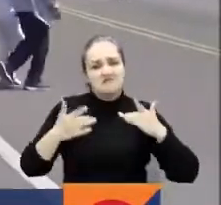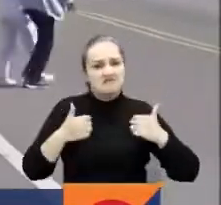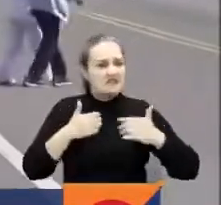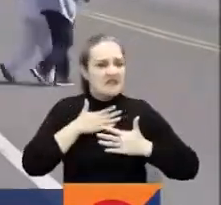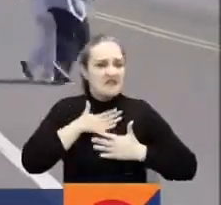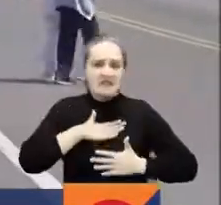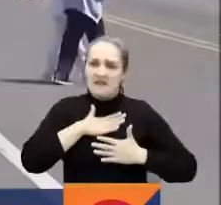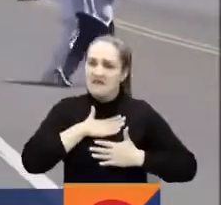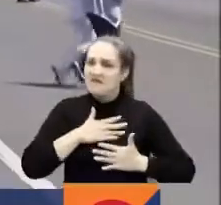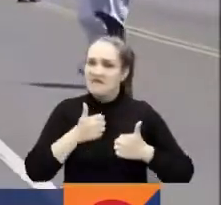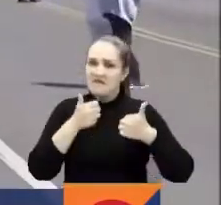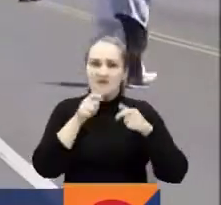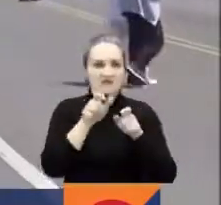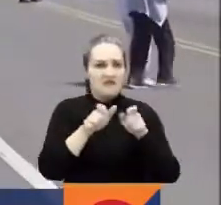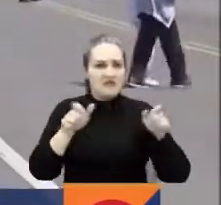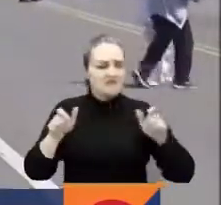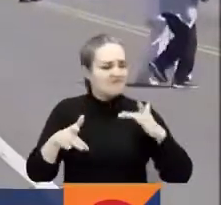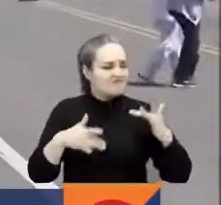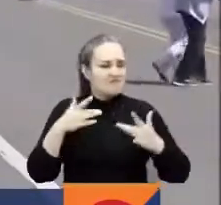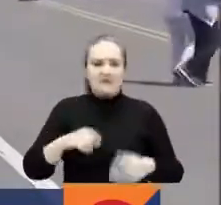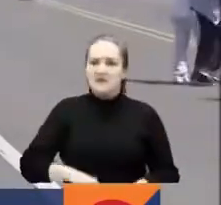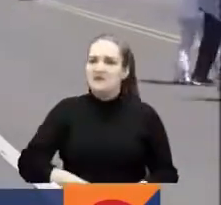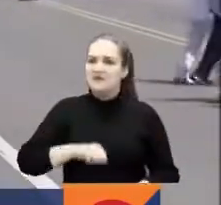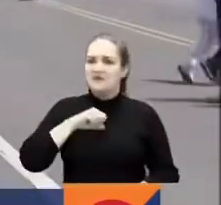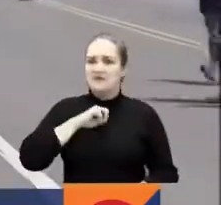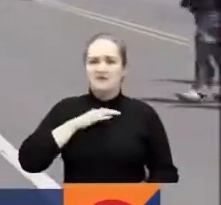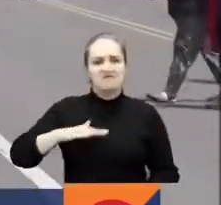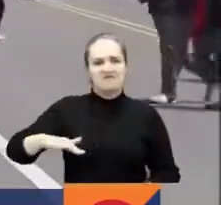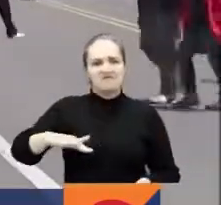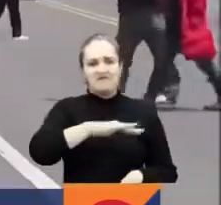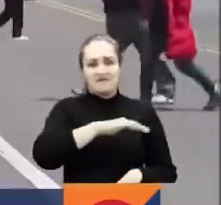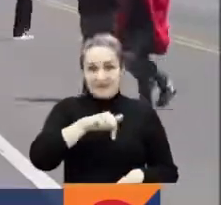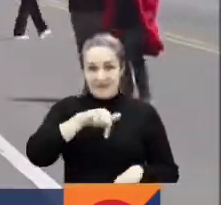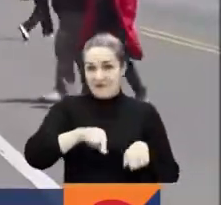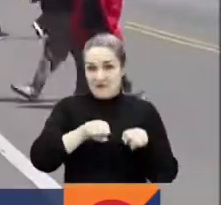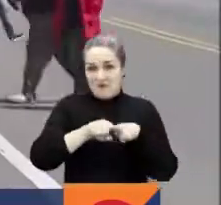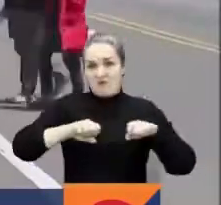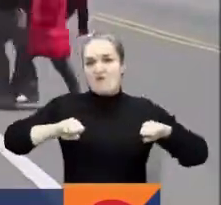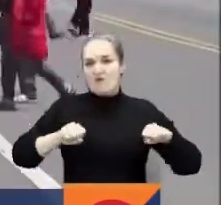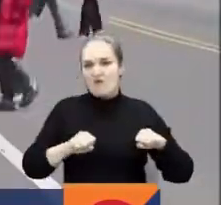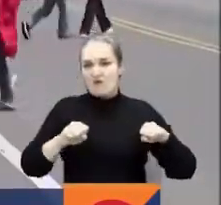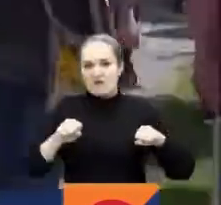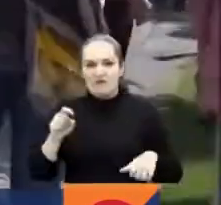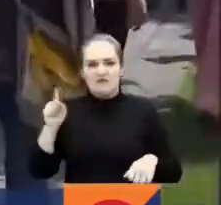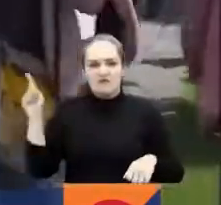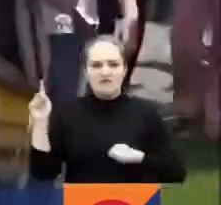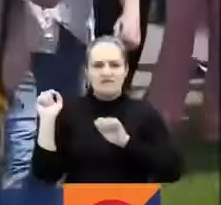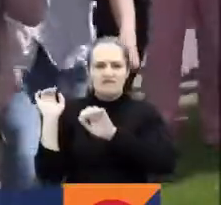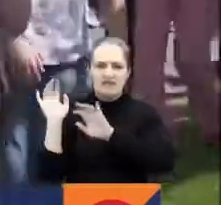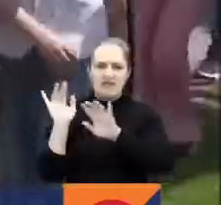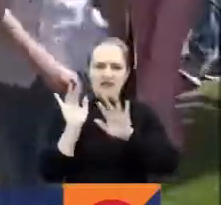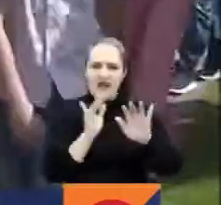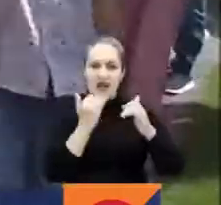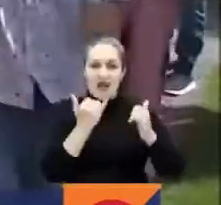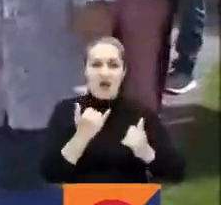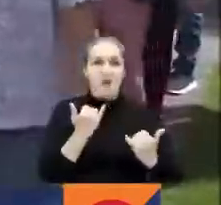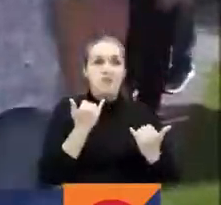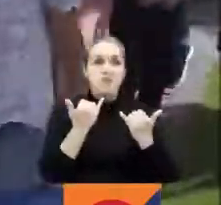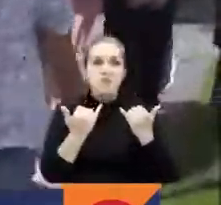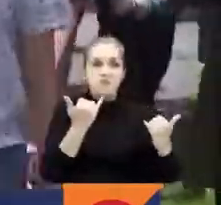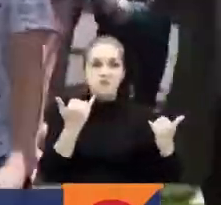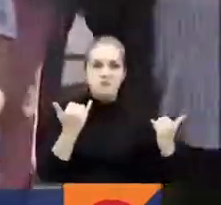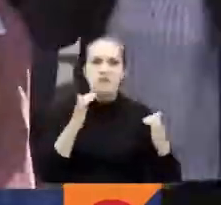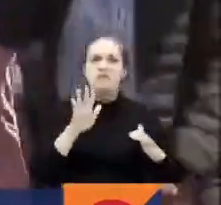de la gente, de mucho orgullo por esta fiesta patria. Y precisamente podemos ver que en estos momentos pasa el desfile militar por